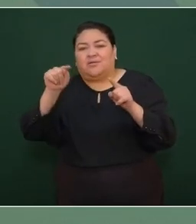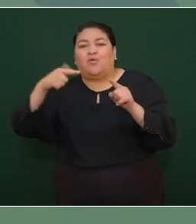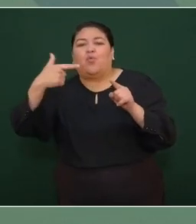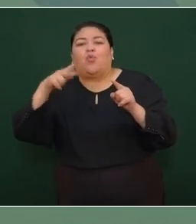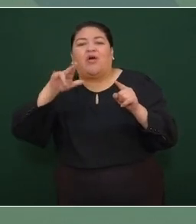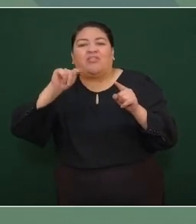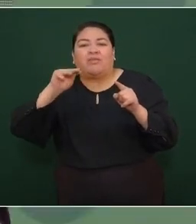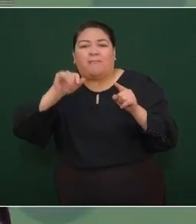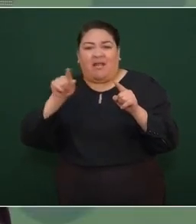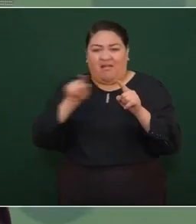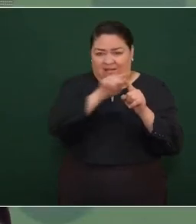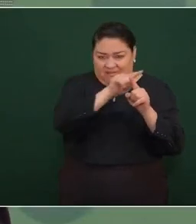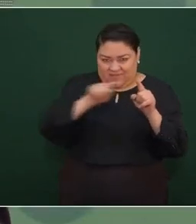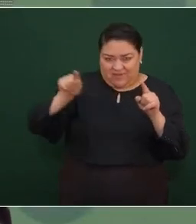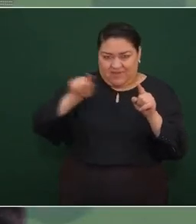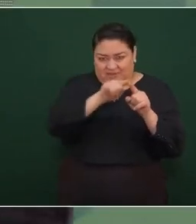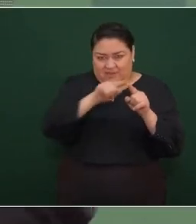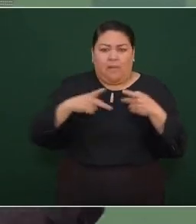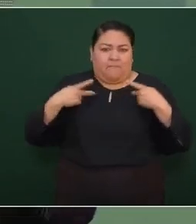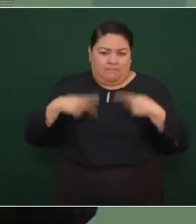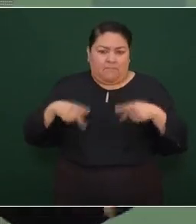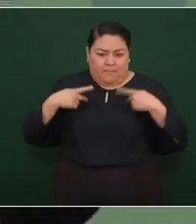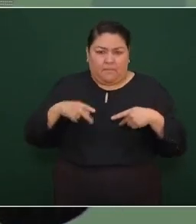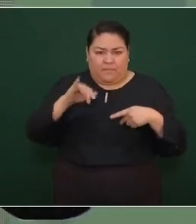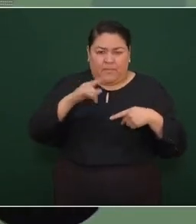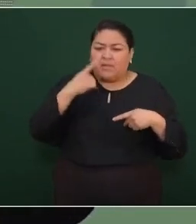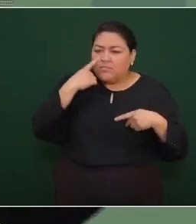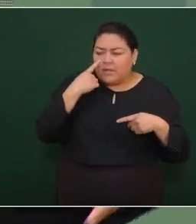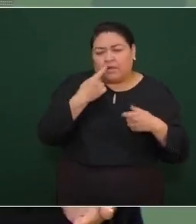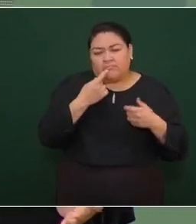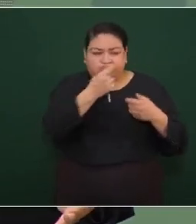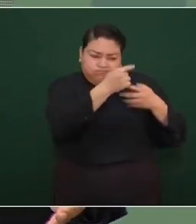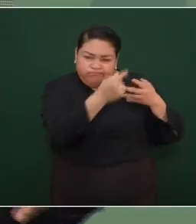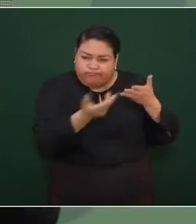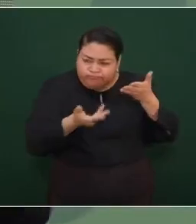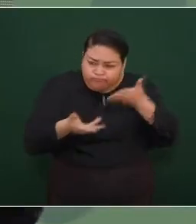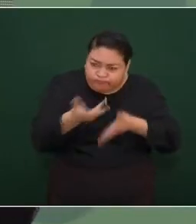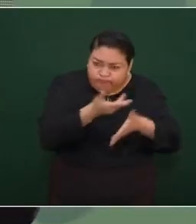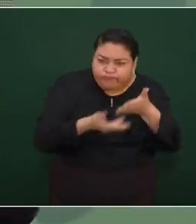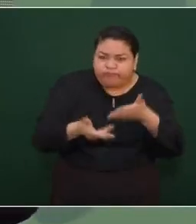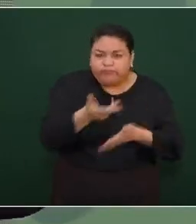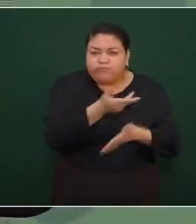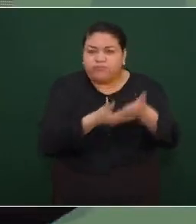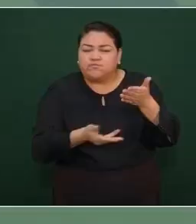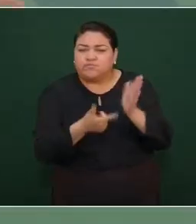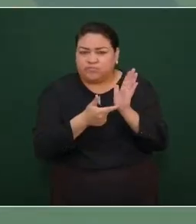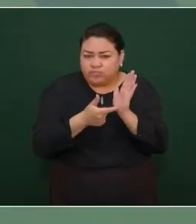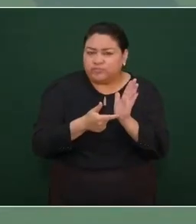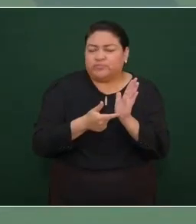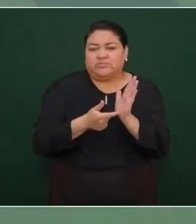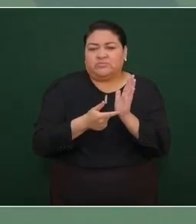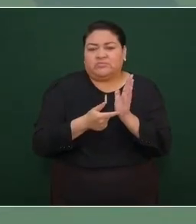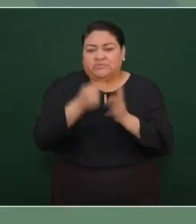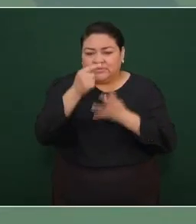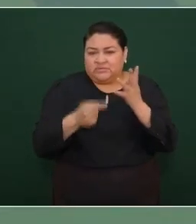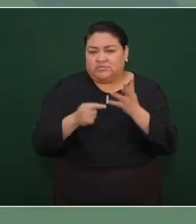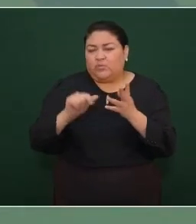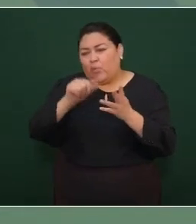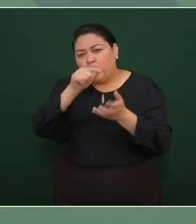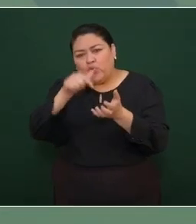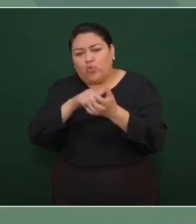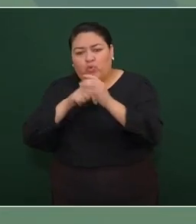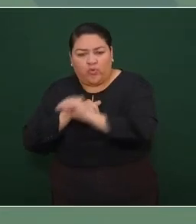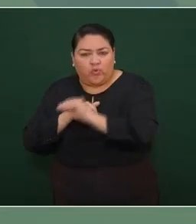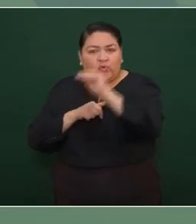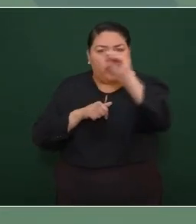y la gente si se les da opciones si se les moviliza